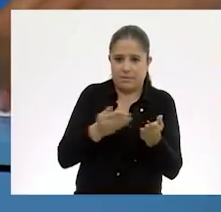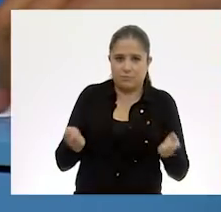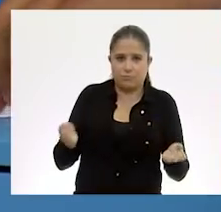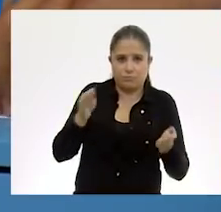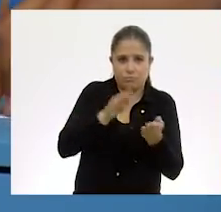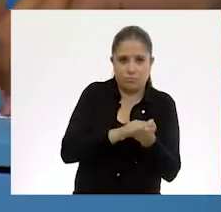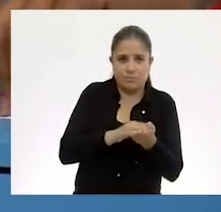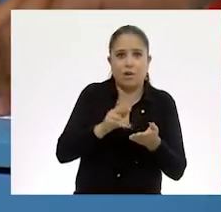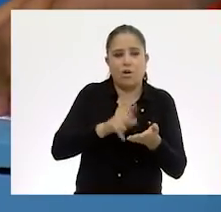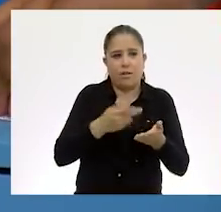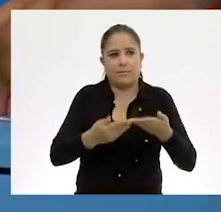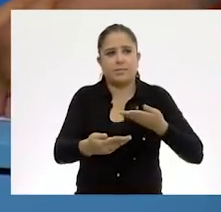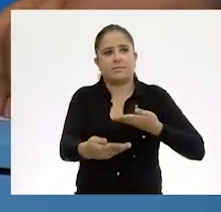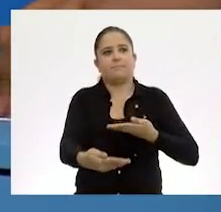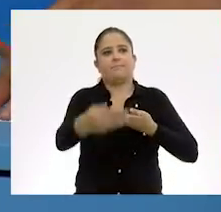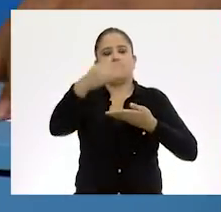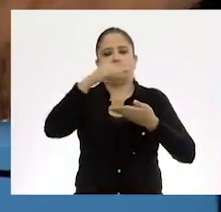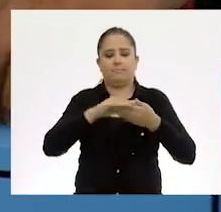Y una segunda vez.